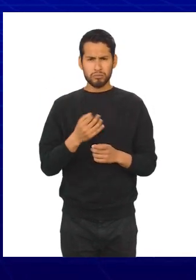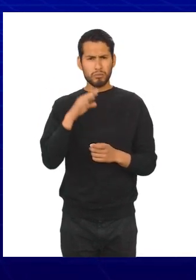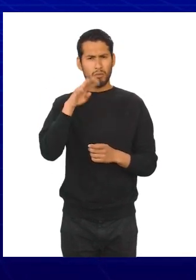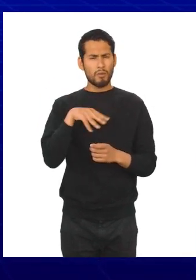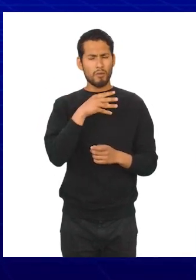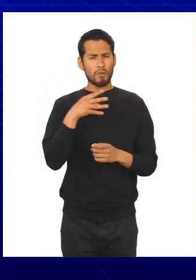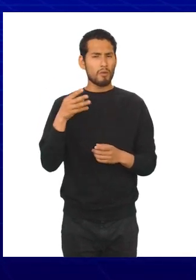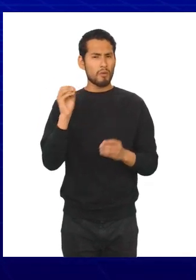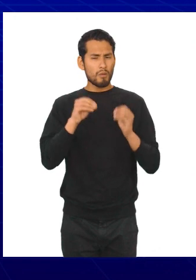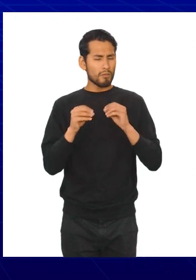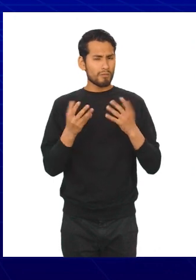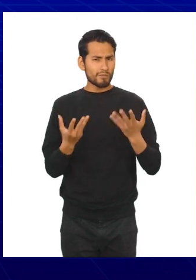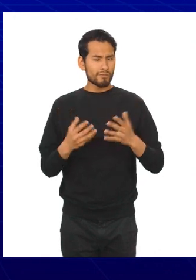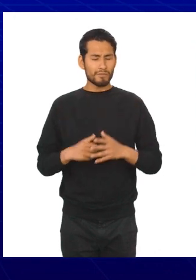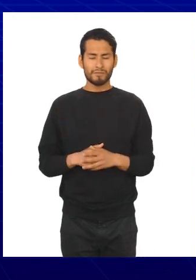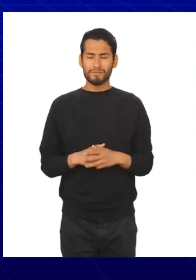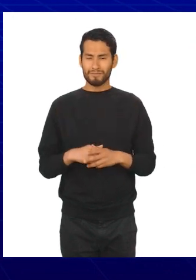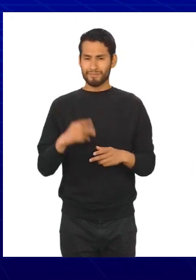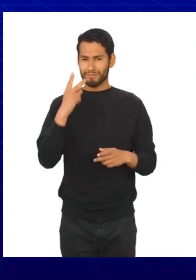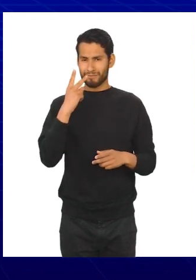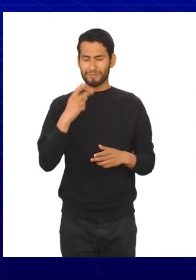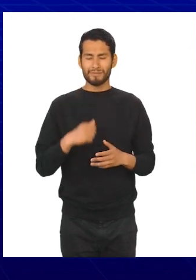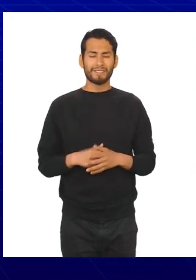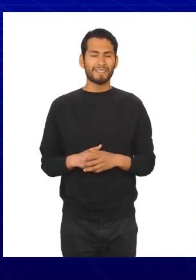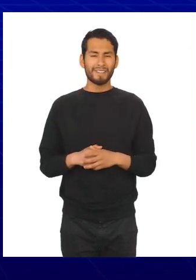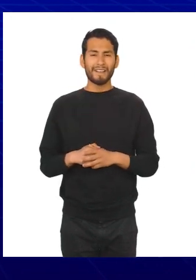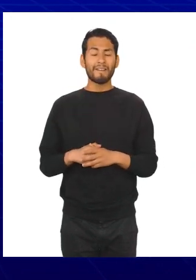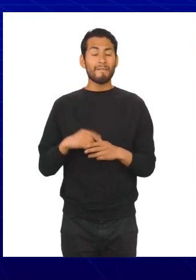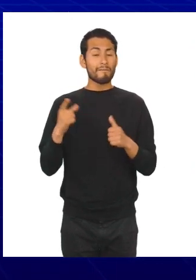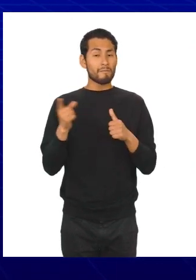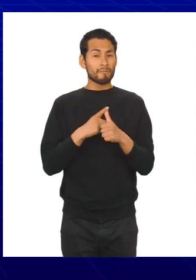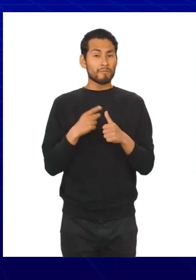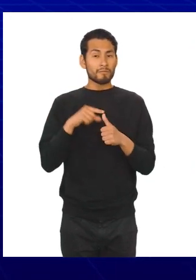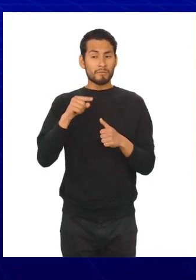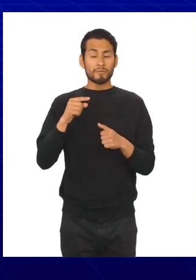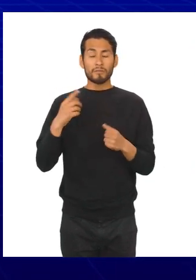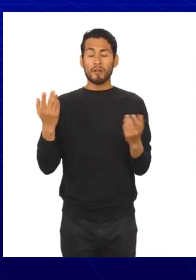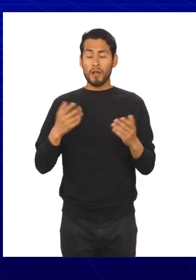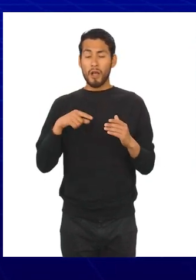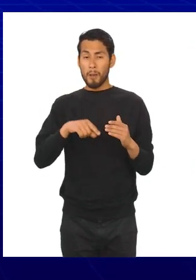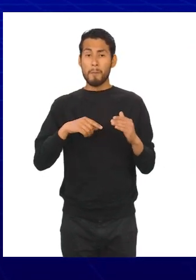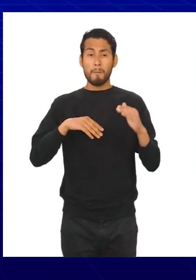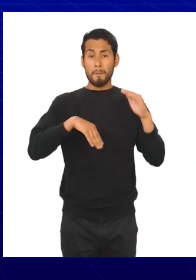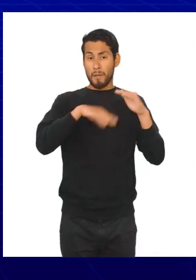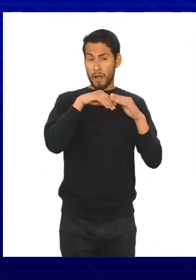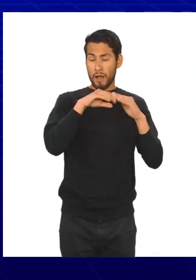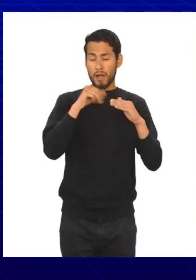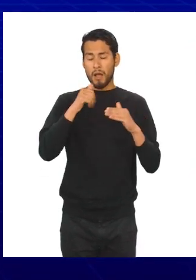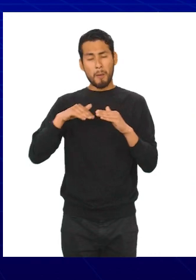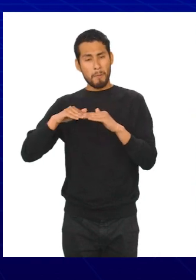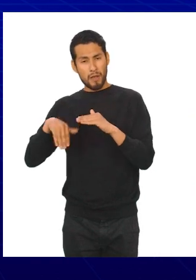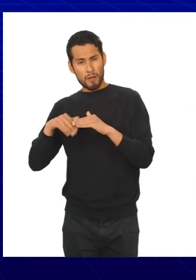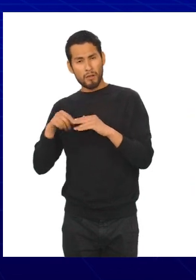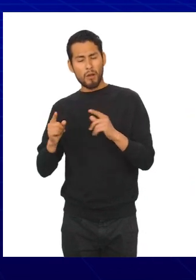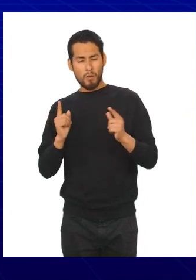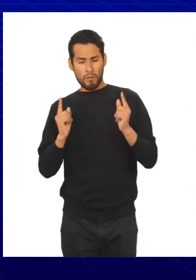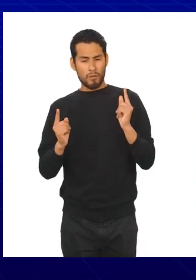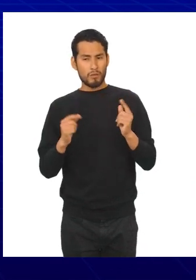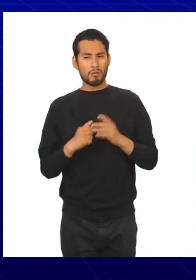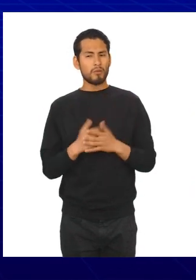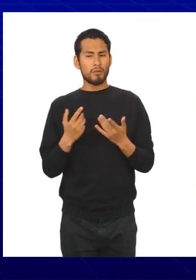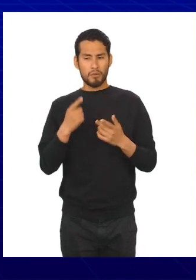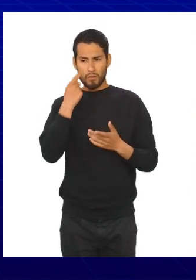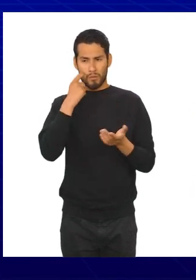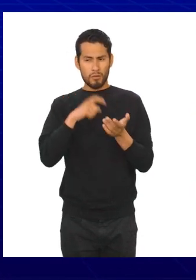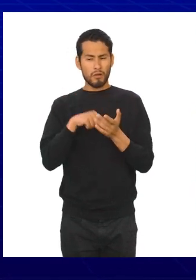intervalos de clase tenemos. En primer lugar, se localizan los valores menor y mayor de la distribución. En este caso